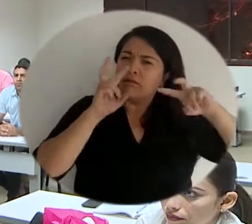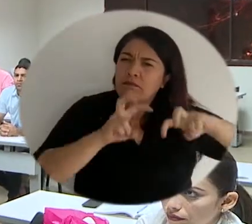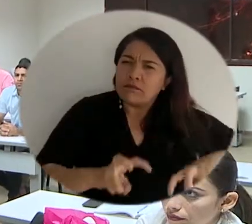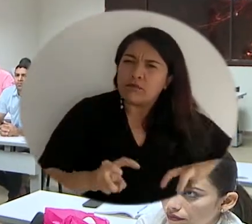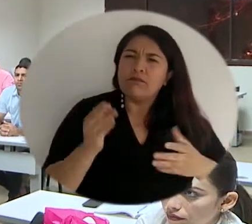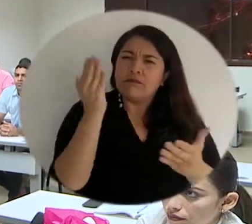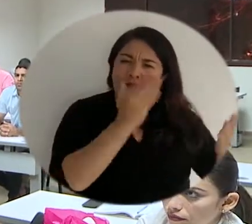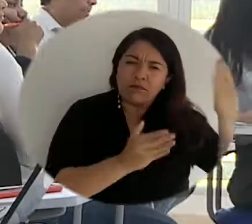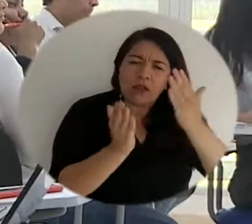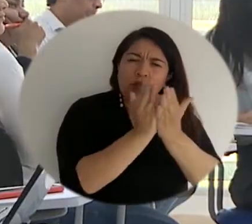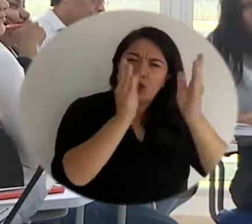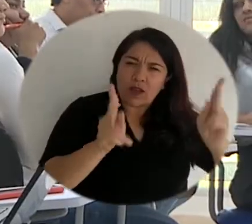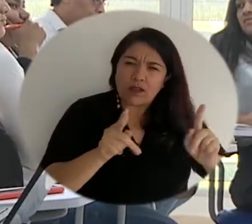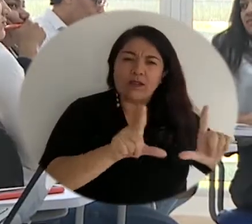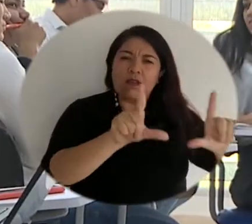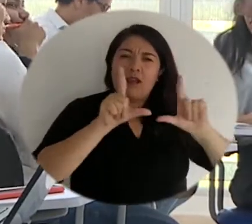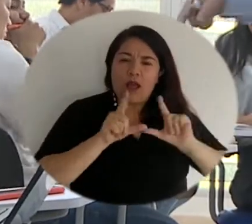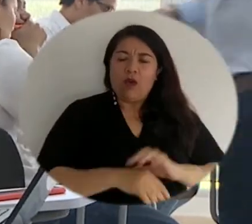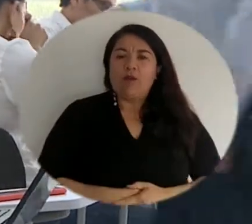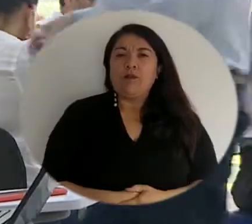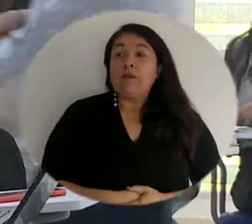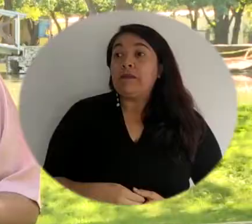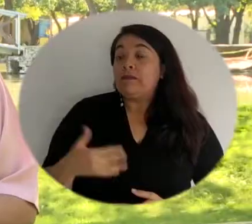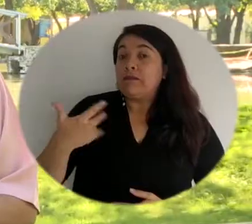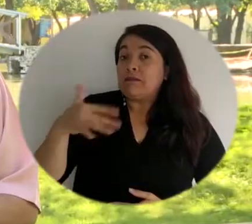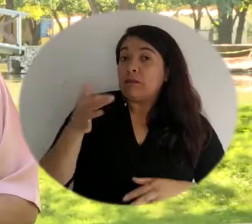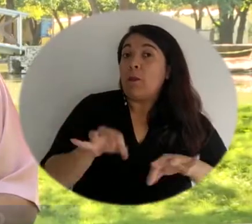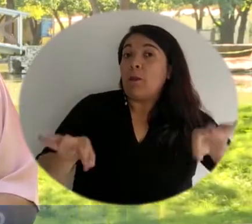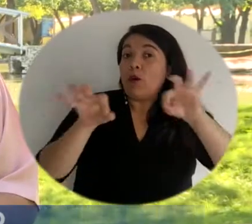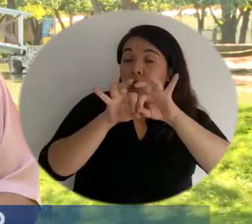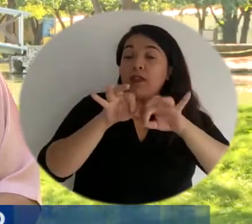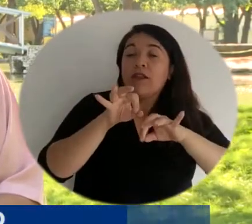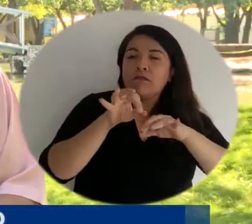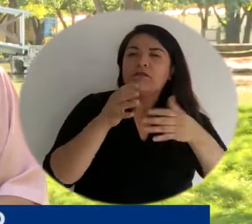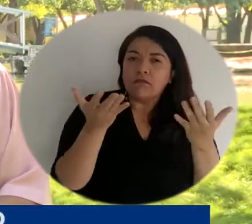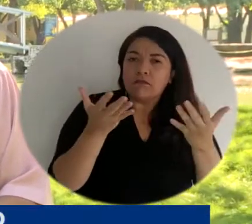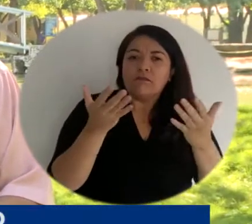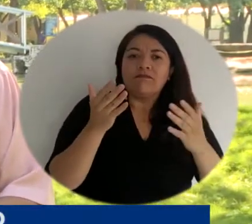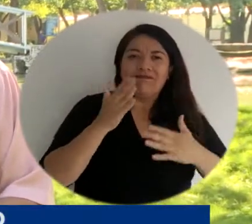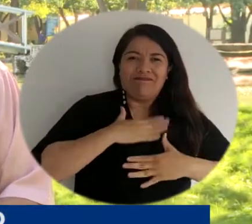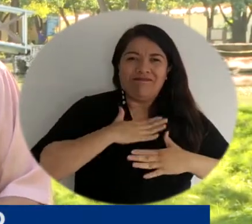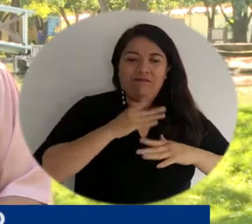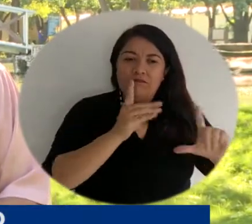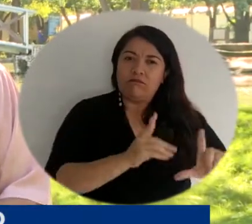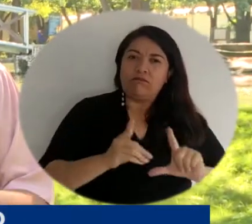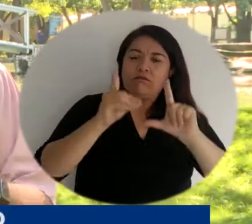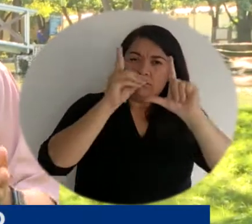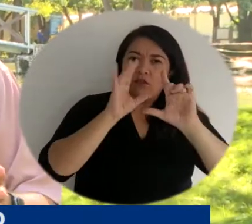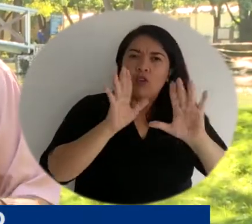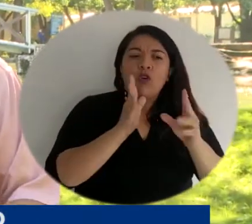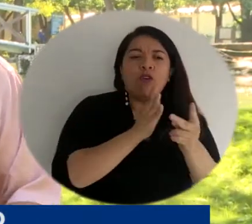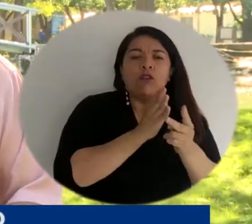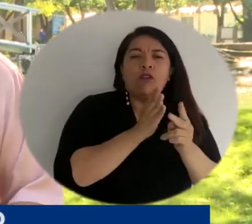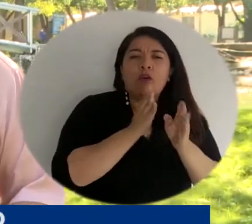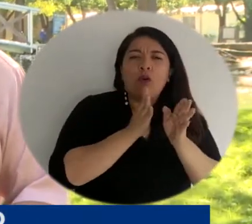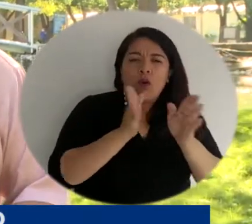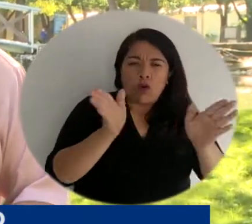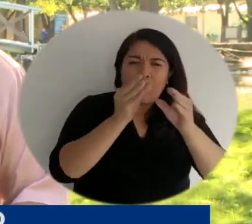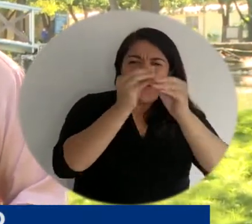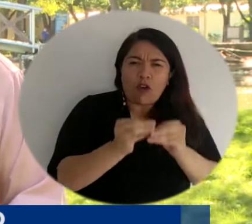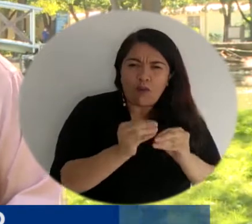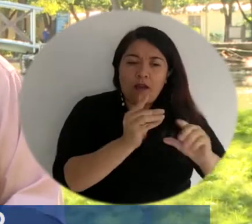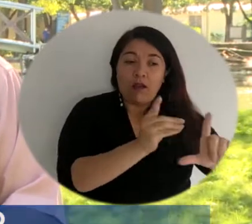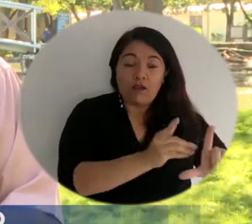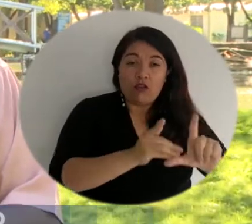docencia, estudiantes y graduados. Es importante destacar también que nuestro programa tiene dos líneas de formación